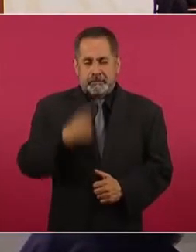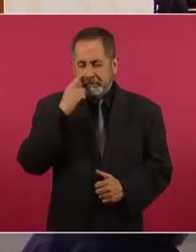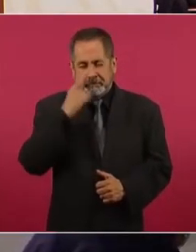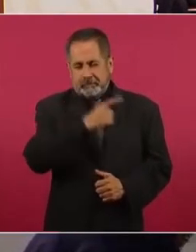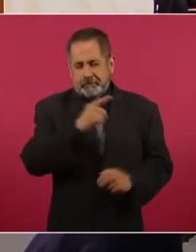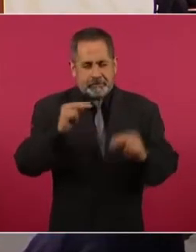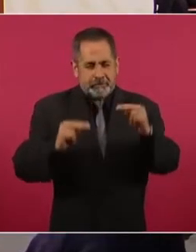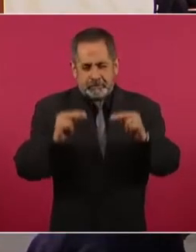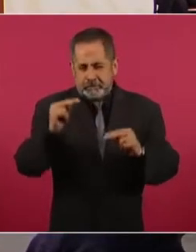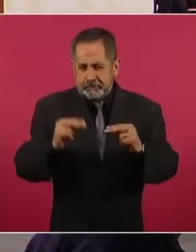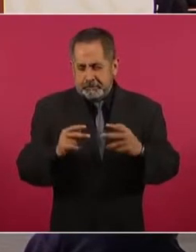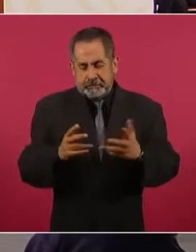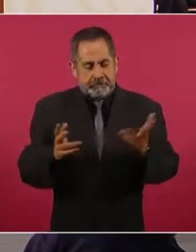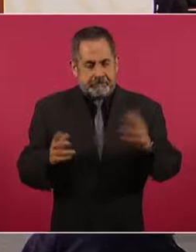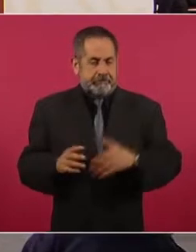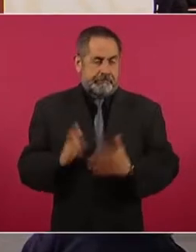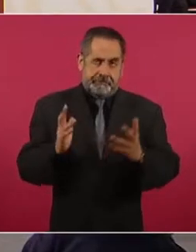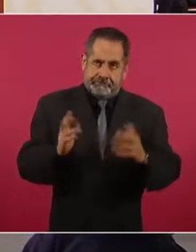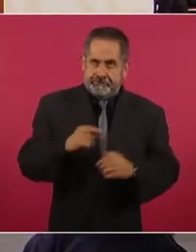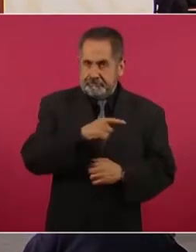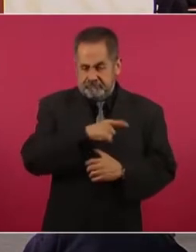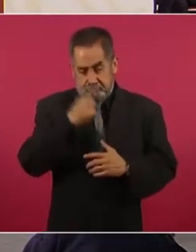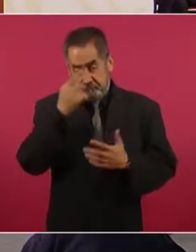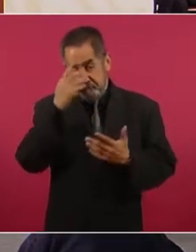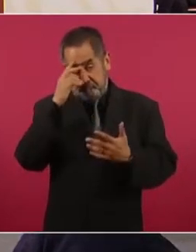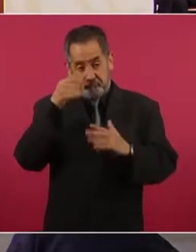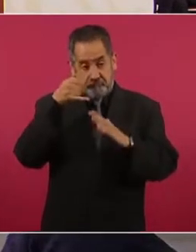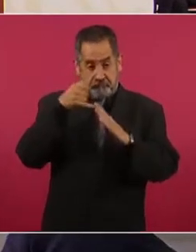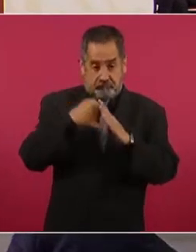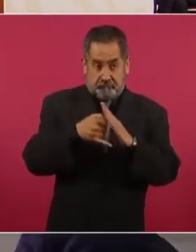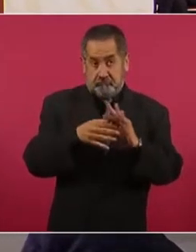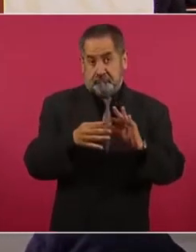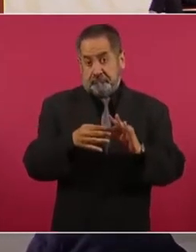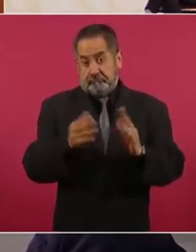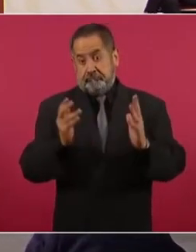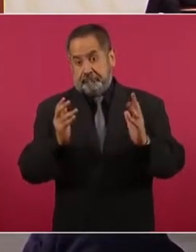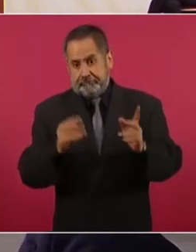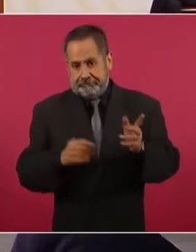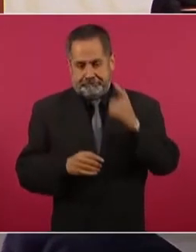del análisis, su profundidad.